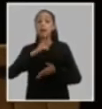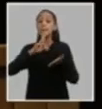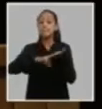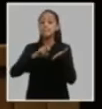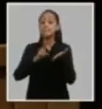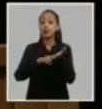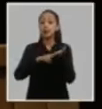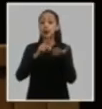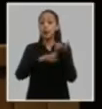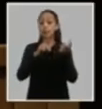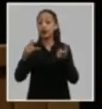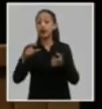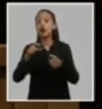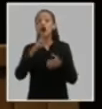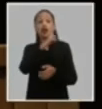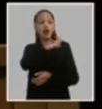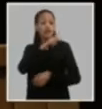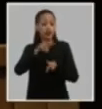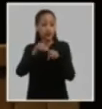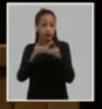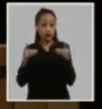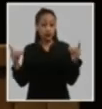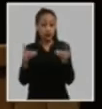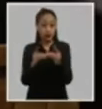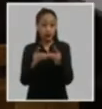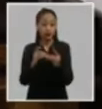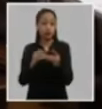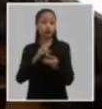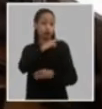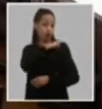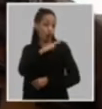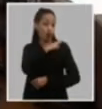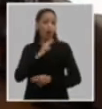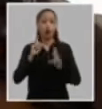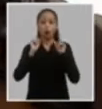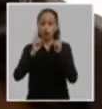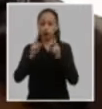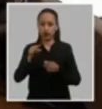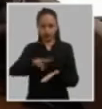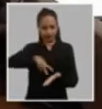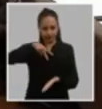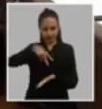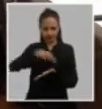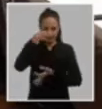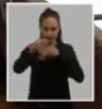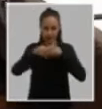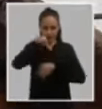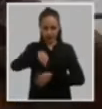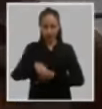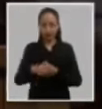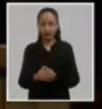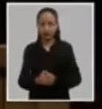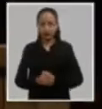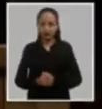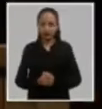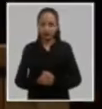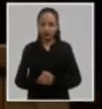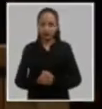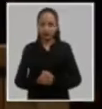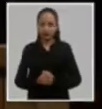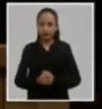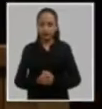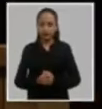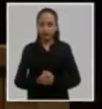su departamento de organización y política de cuadro a quien le cedemos la palabra compañero general de ejército Raúl Castro Ruz primer